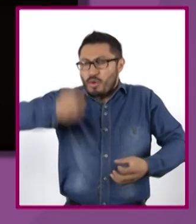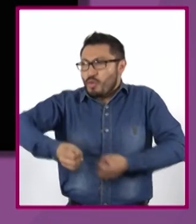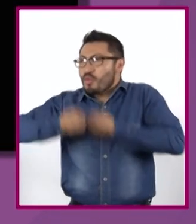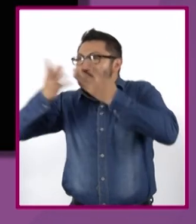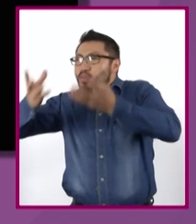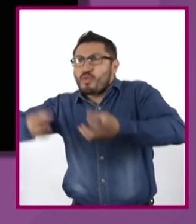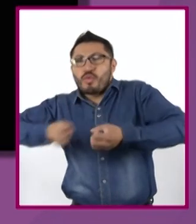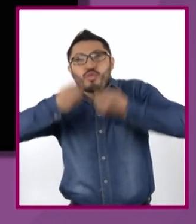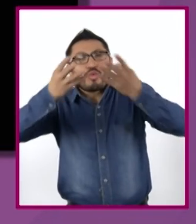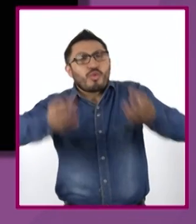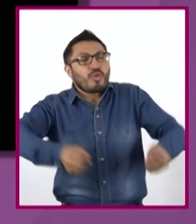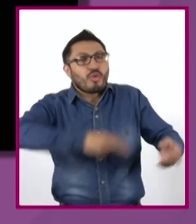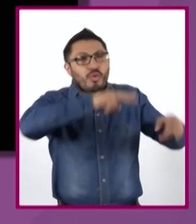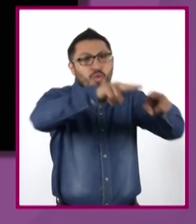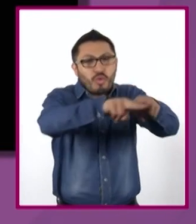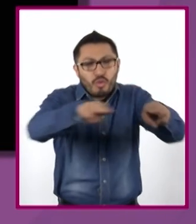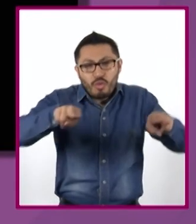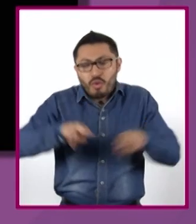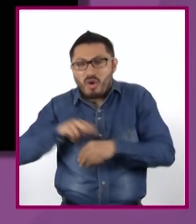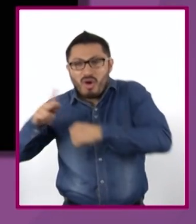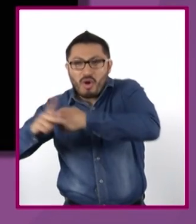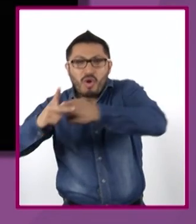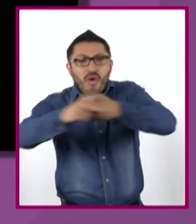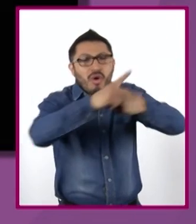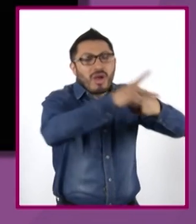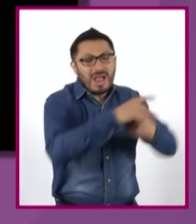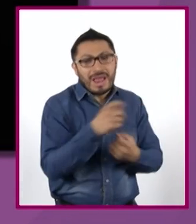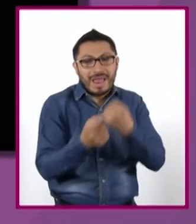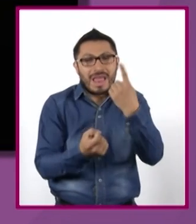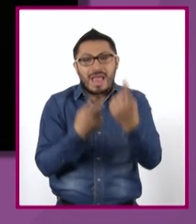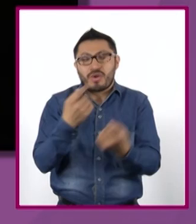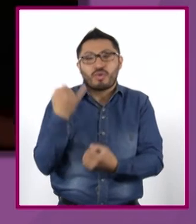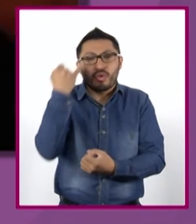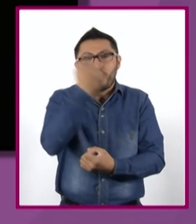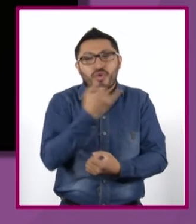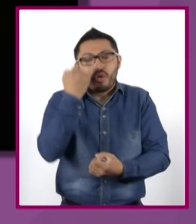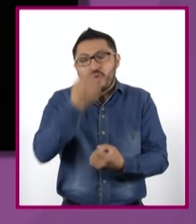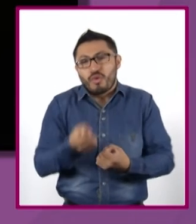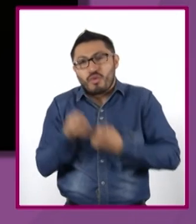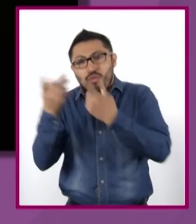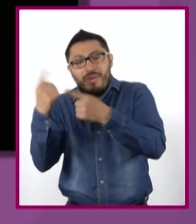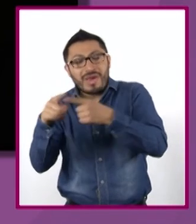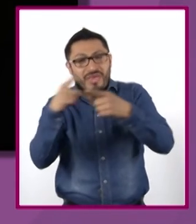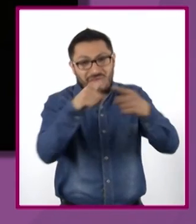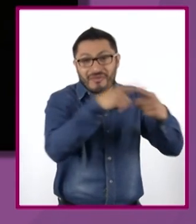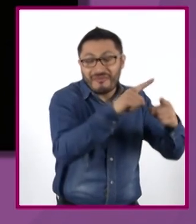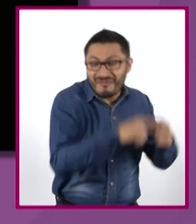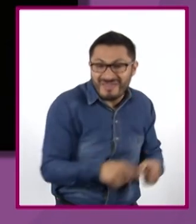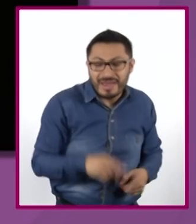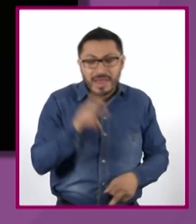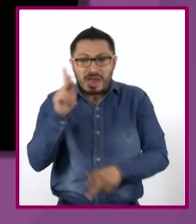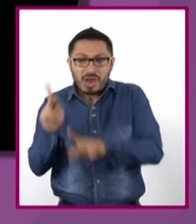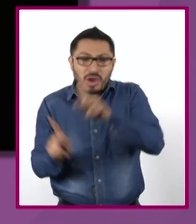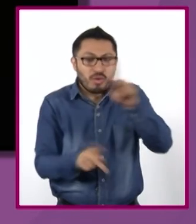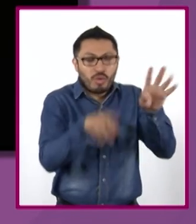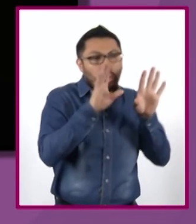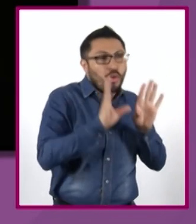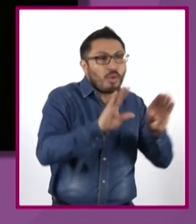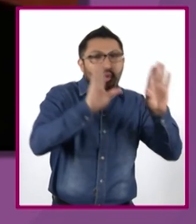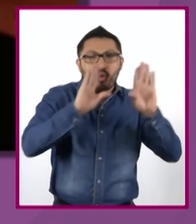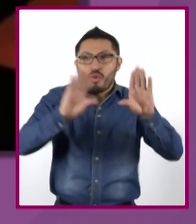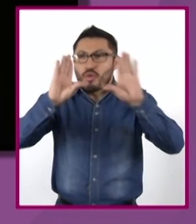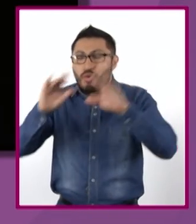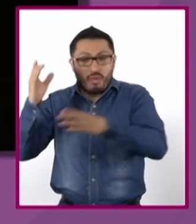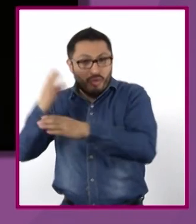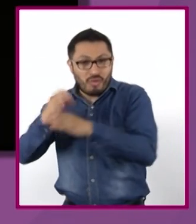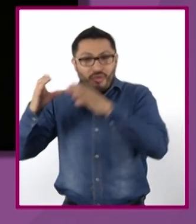a las naciones que estaban cerca. A unos les dio una lengua y a otros otra y a cada pueblo le enseñó cosas